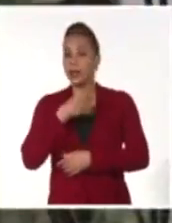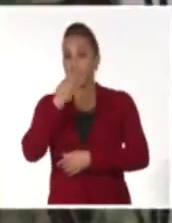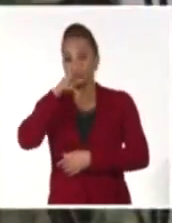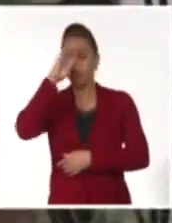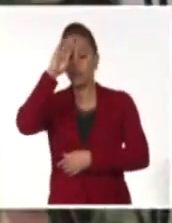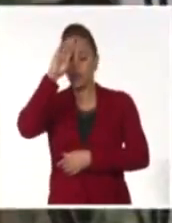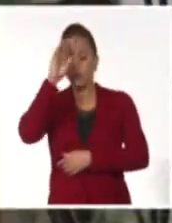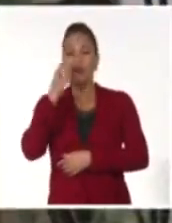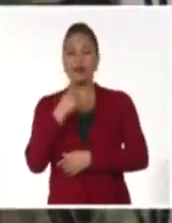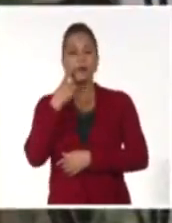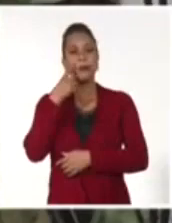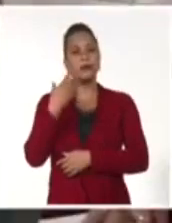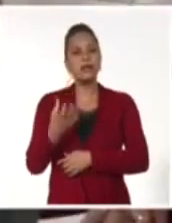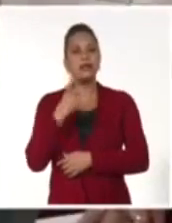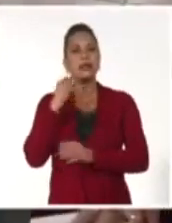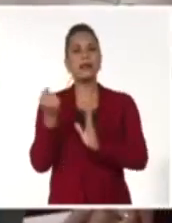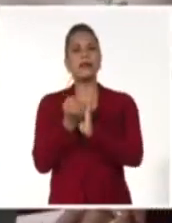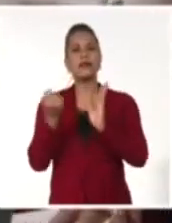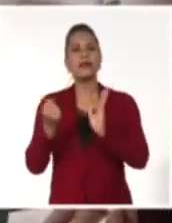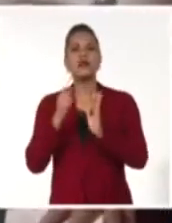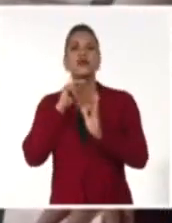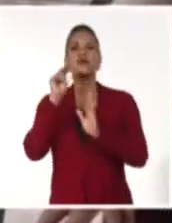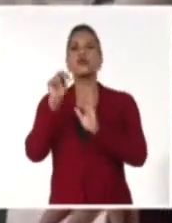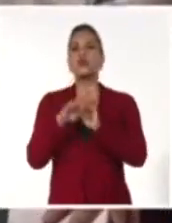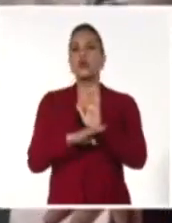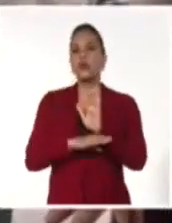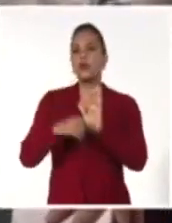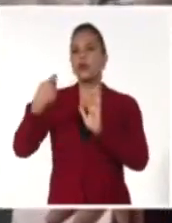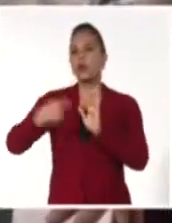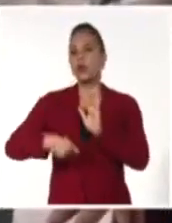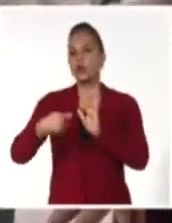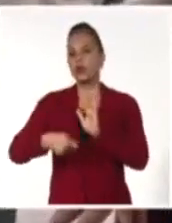pueblo implica la aprobación de la norma jurídica en cuestión.